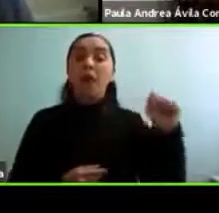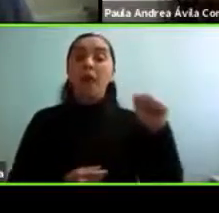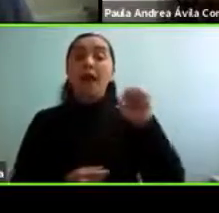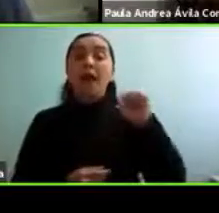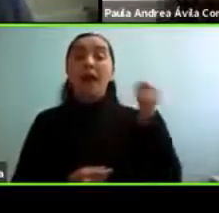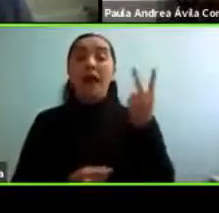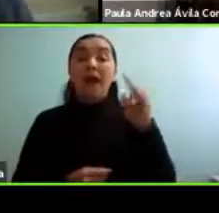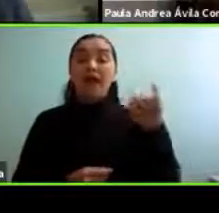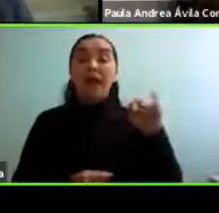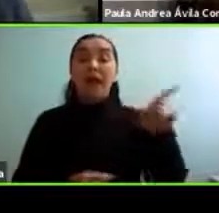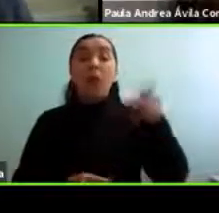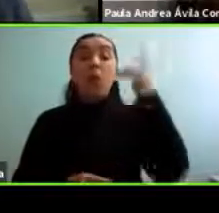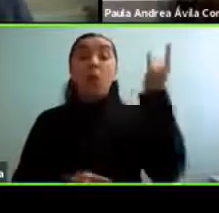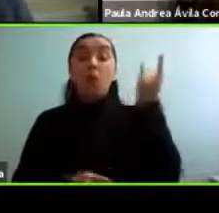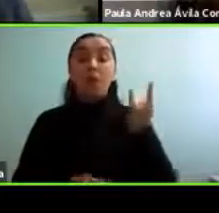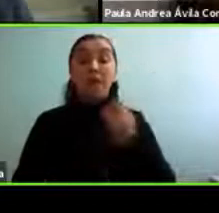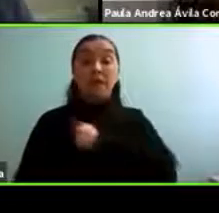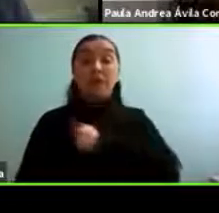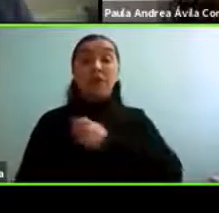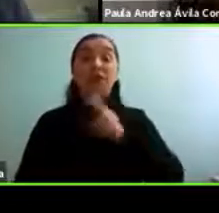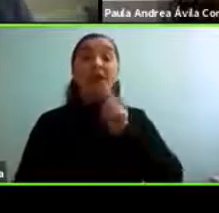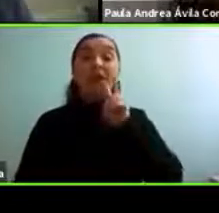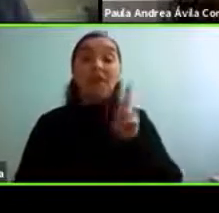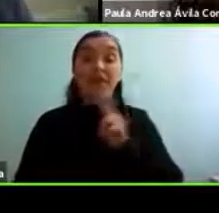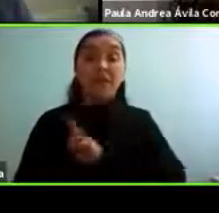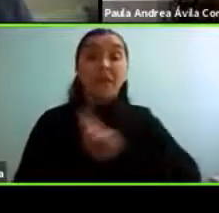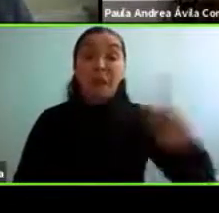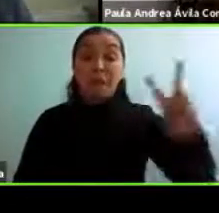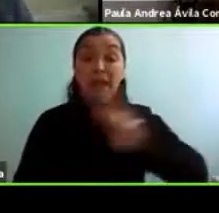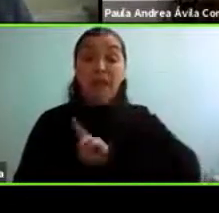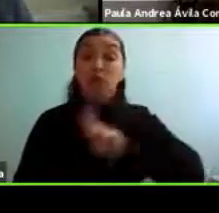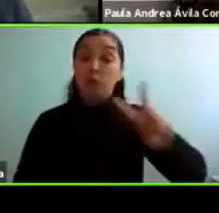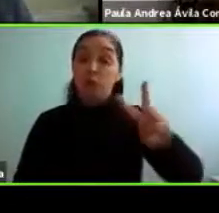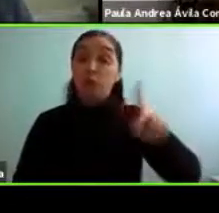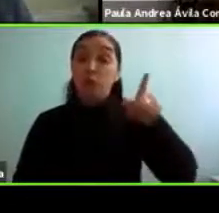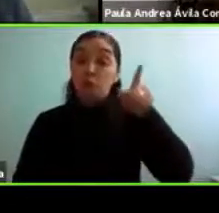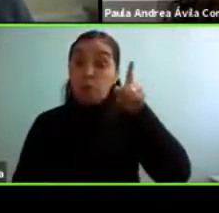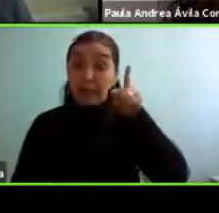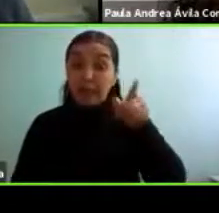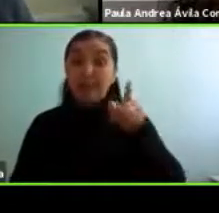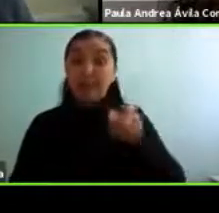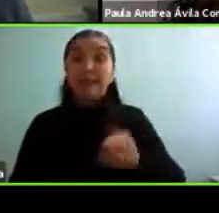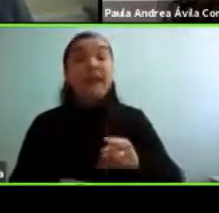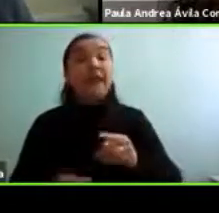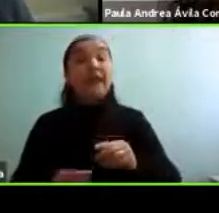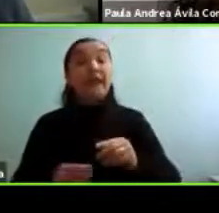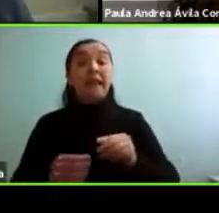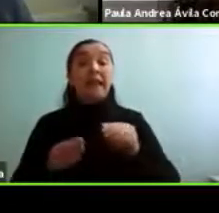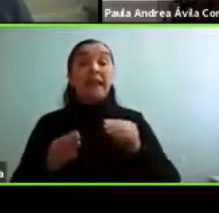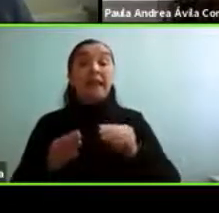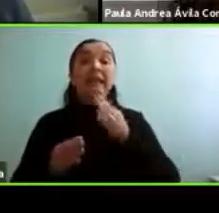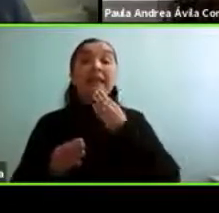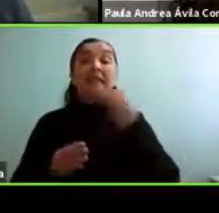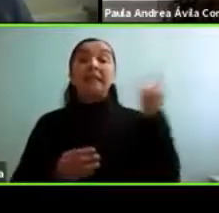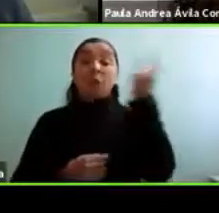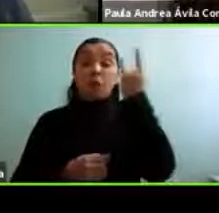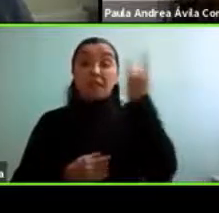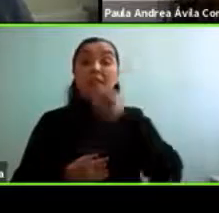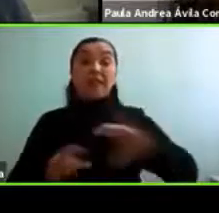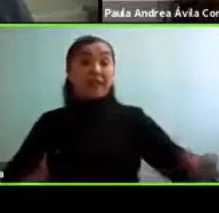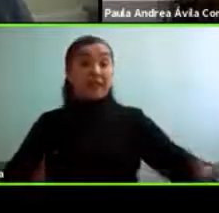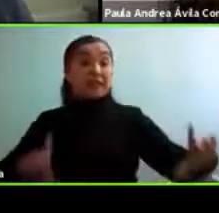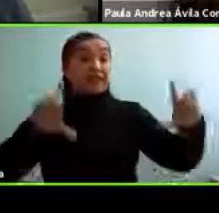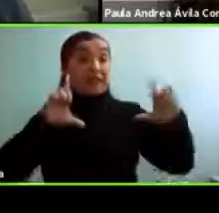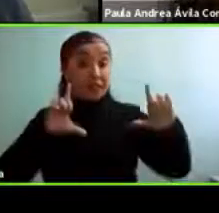del Paraíso. Ella es diplomada en terapia manual artroneuromúsculoesquelética de la Universidad de Chile, y posee conocimientos en